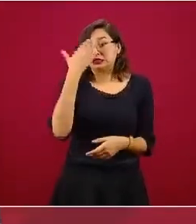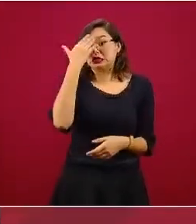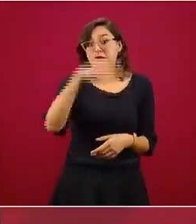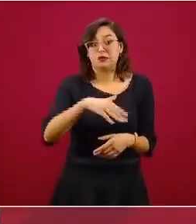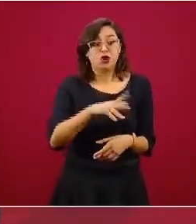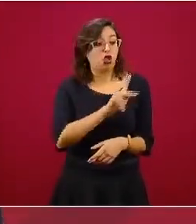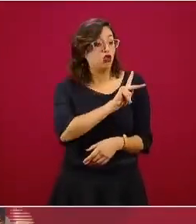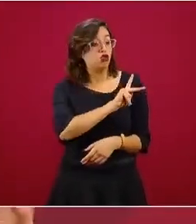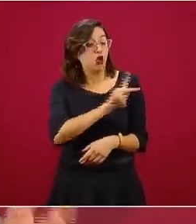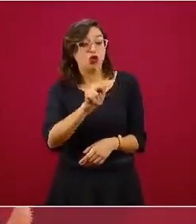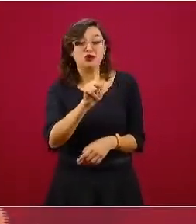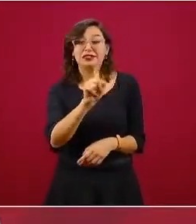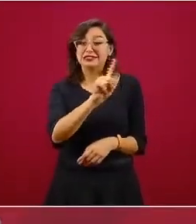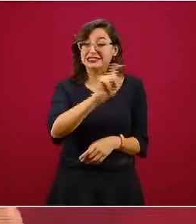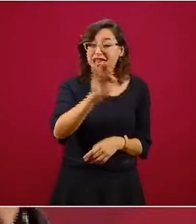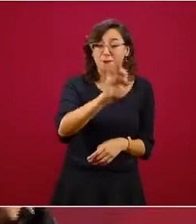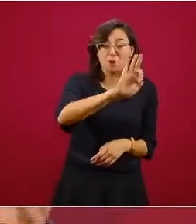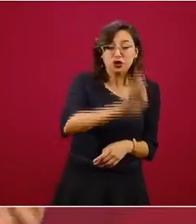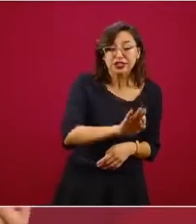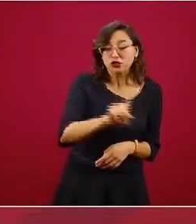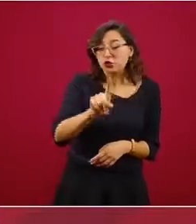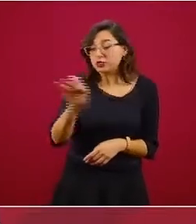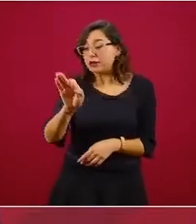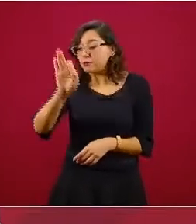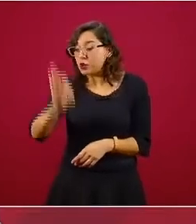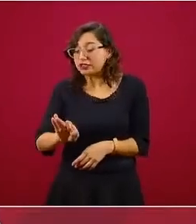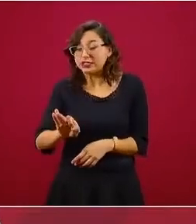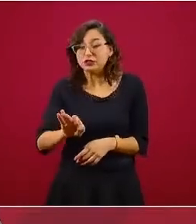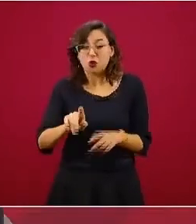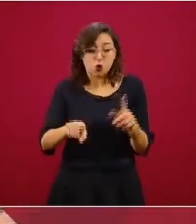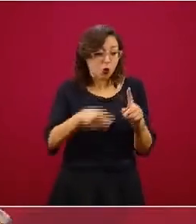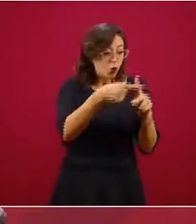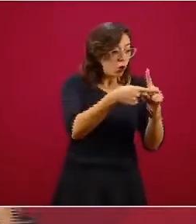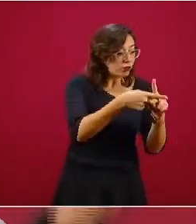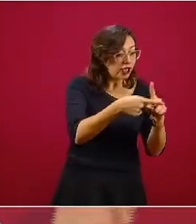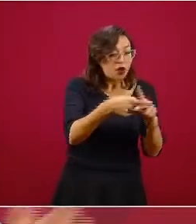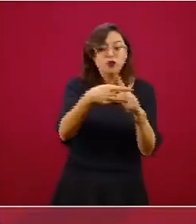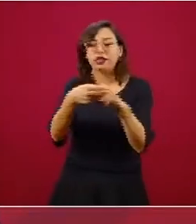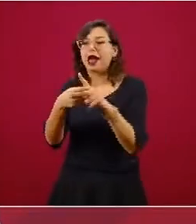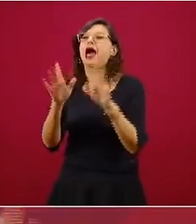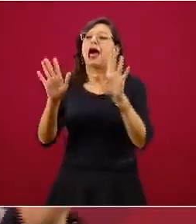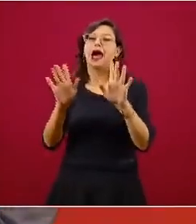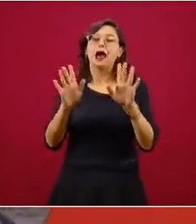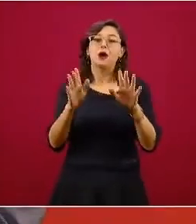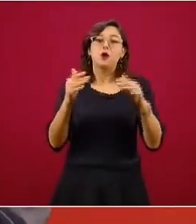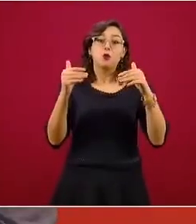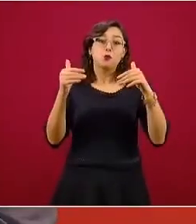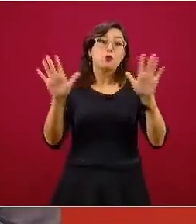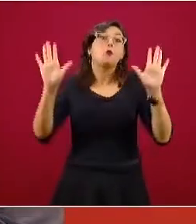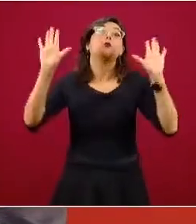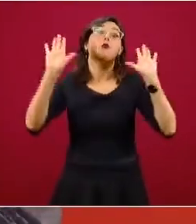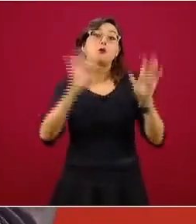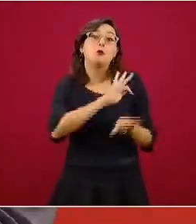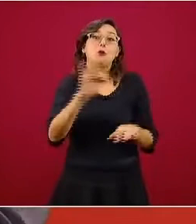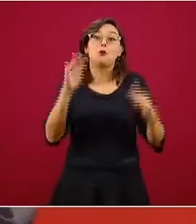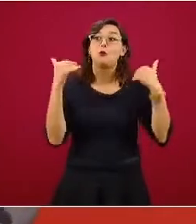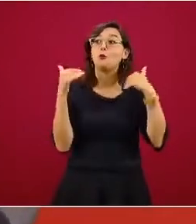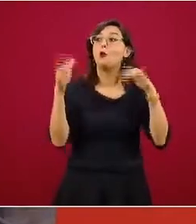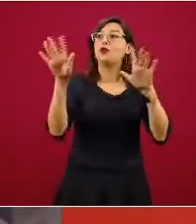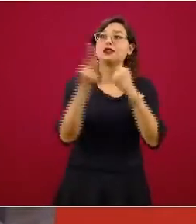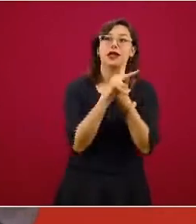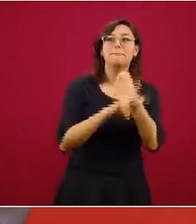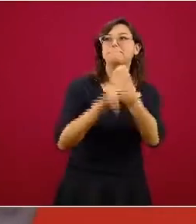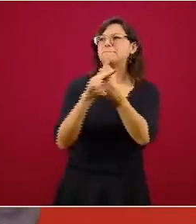podríamos hacer comparaciones entre países en una misma región como América Latina o en todo el mundo y decir, este país tiene